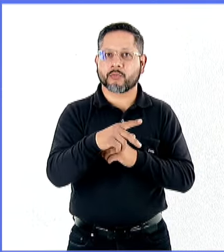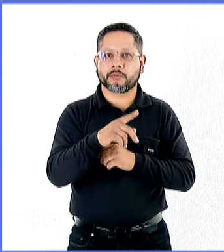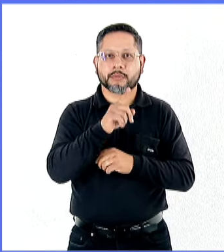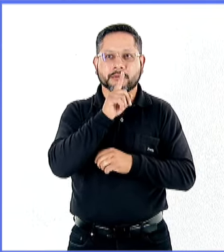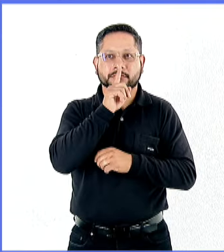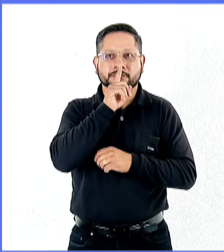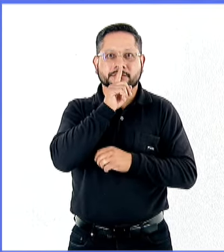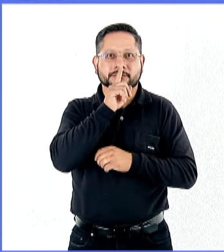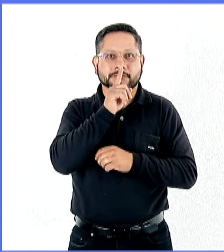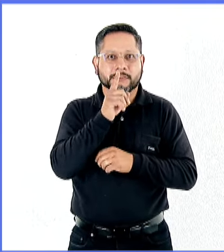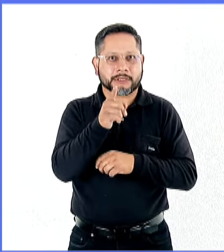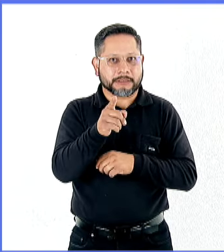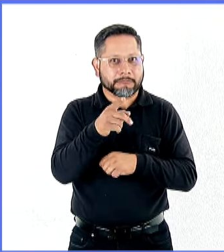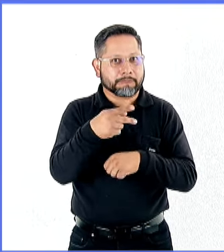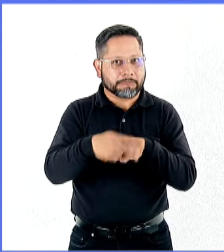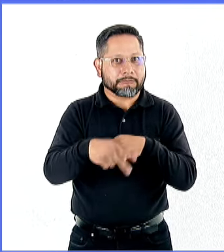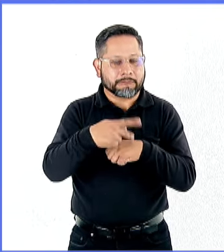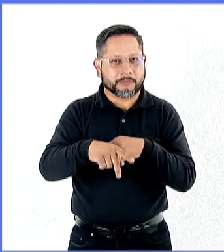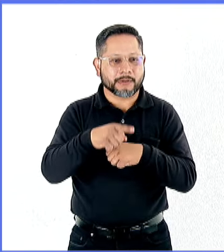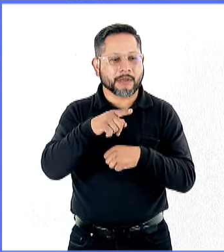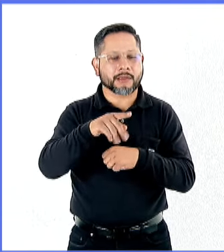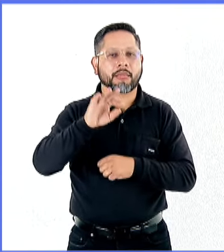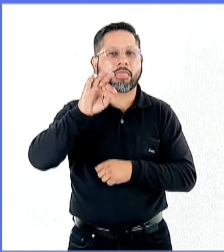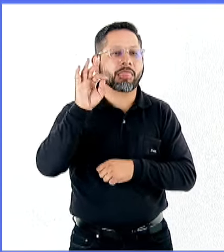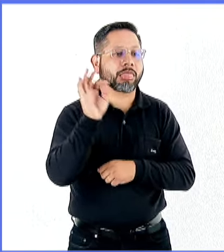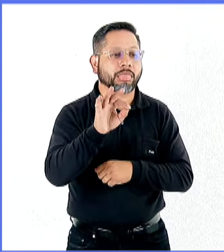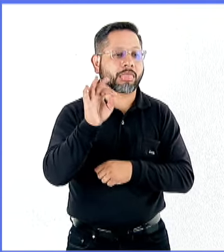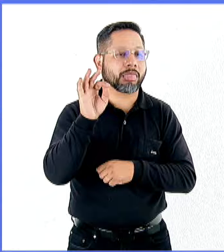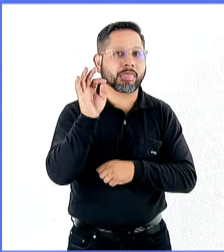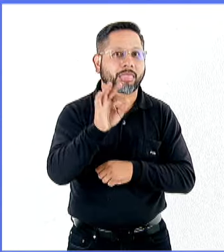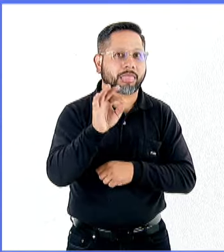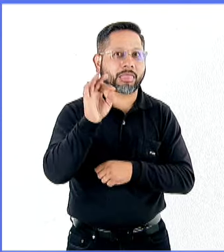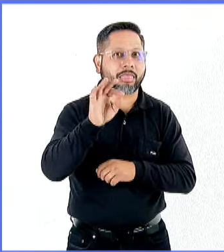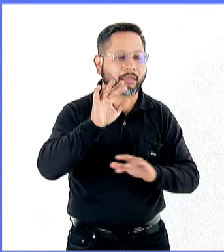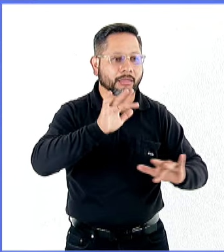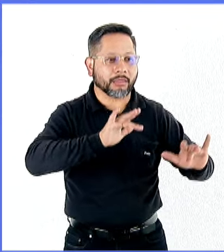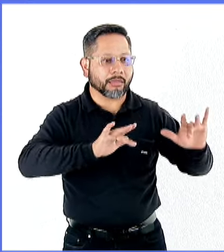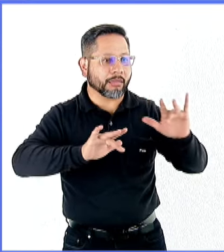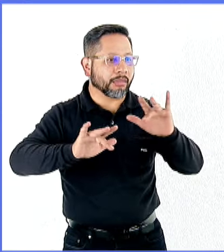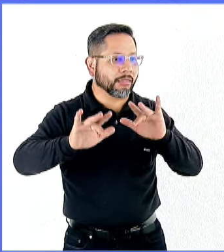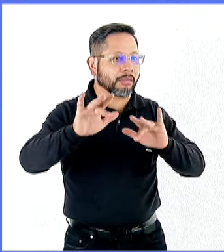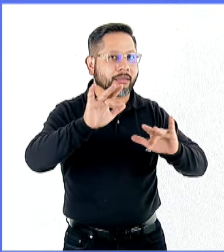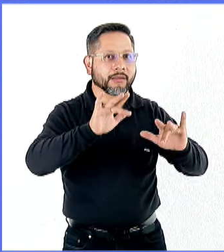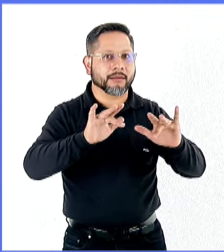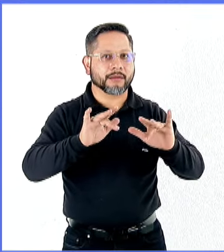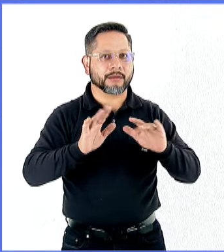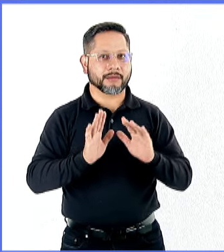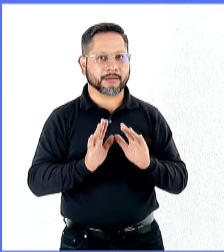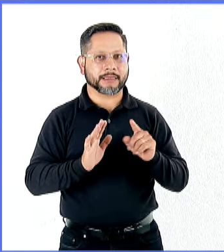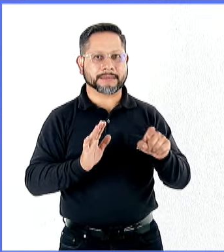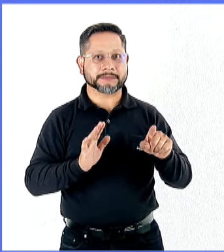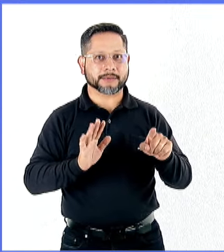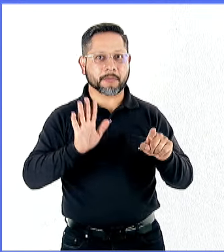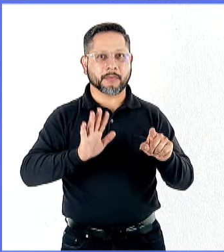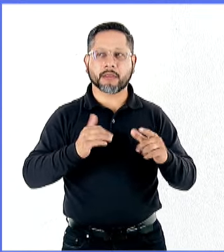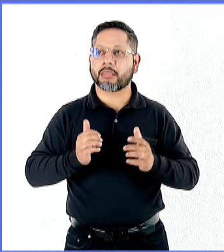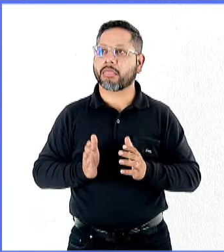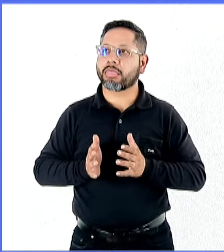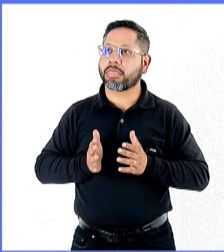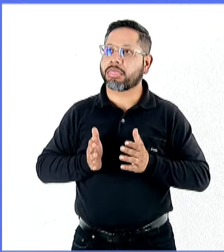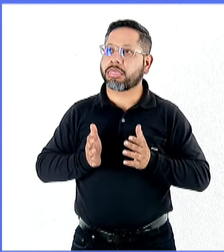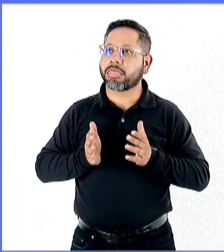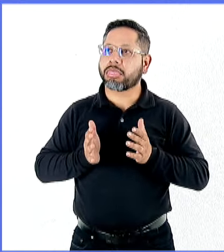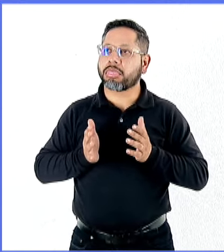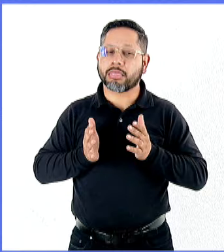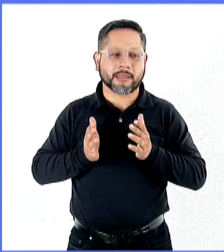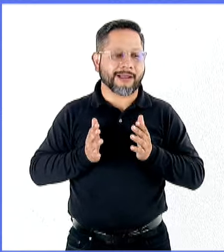segundo riesgo es el que existe un chantaje por parte de la persona que hace grooming. En momentos de vulnerabilidad, los agresores obtienen